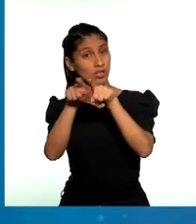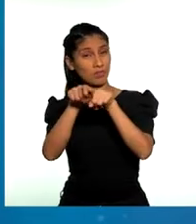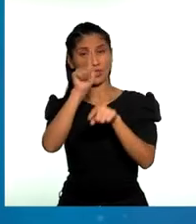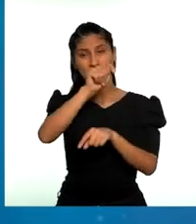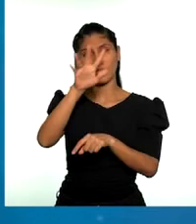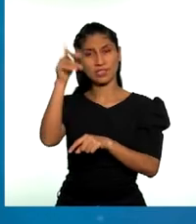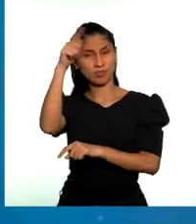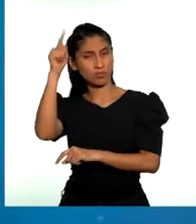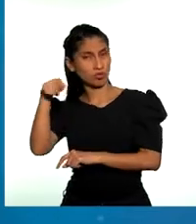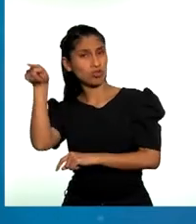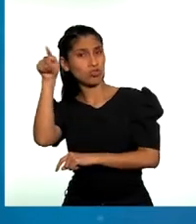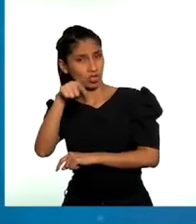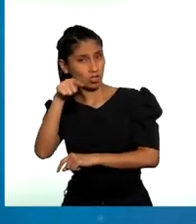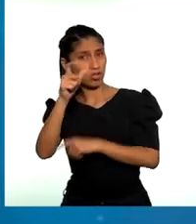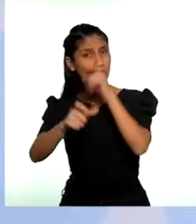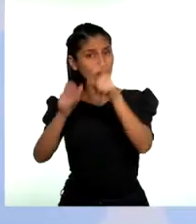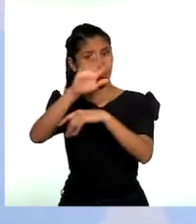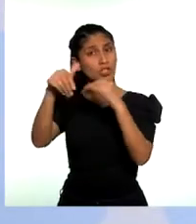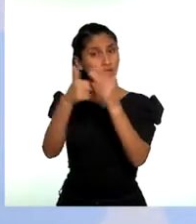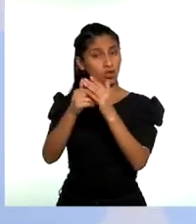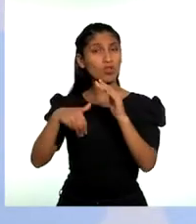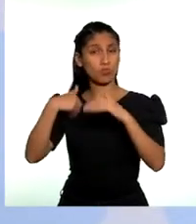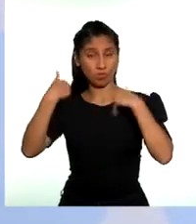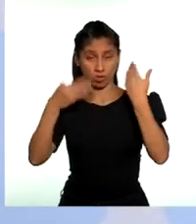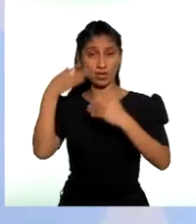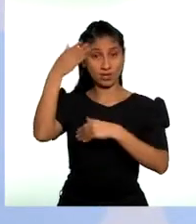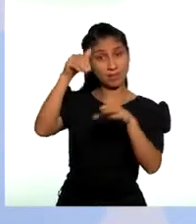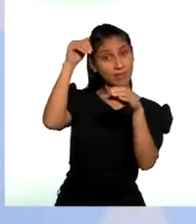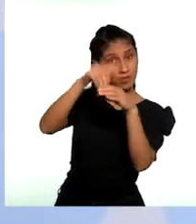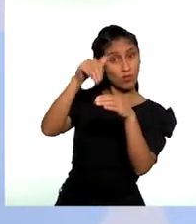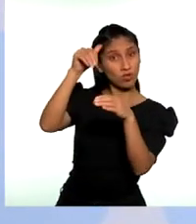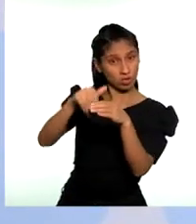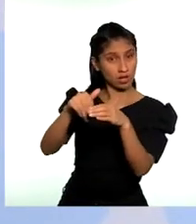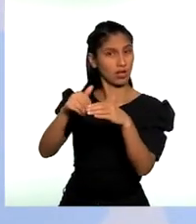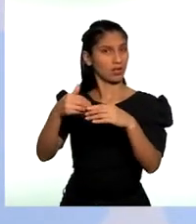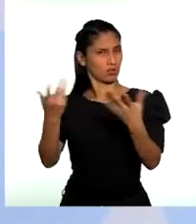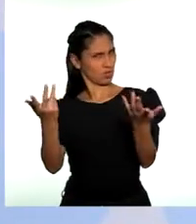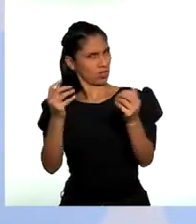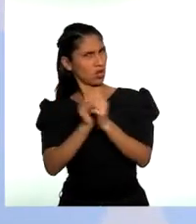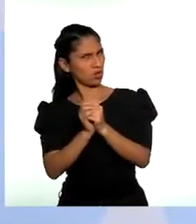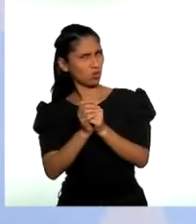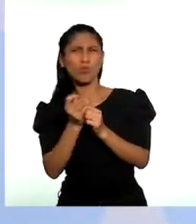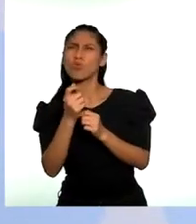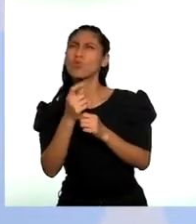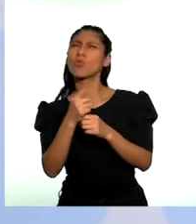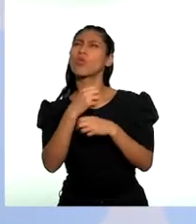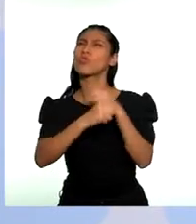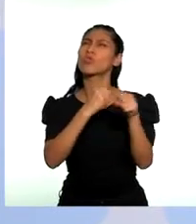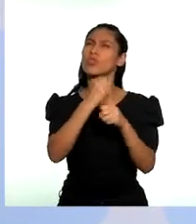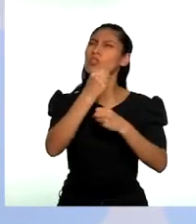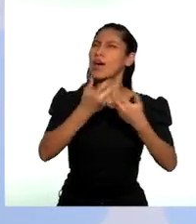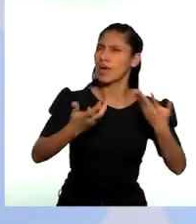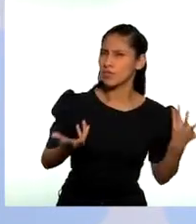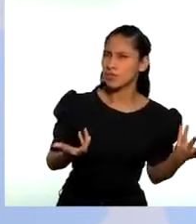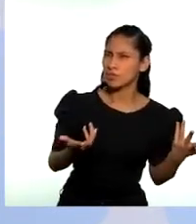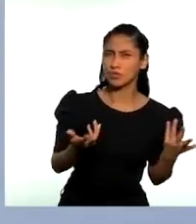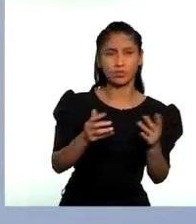población eran electores. Exactamente a eso me refiero. ¿Durante cuánto tiempo fue así?